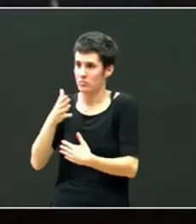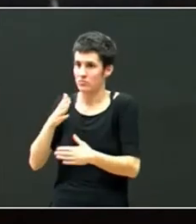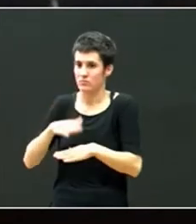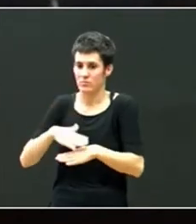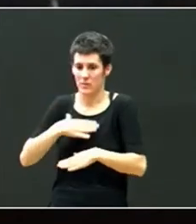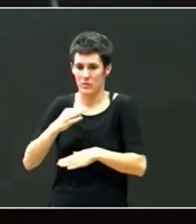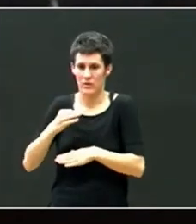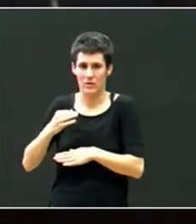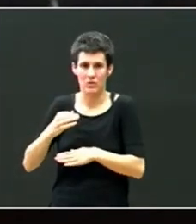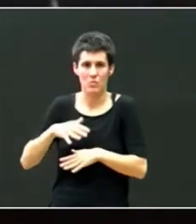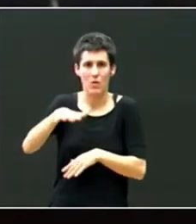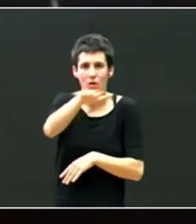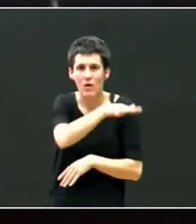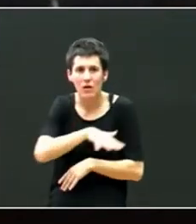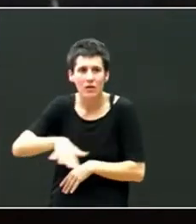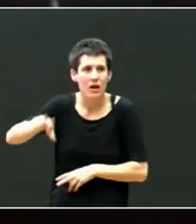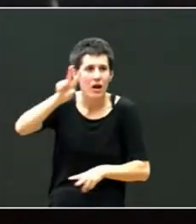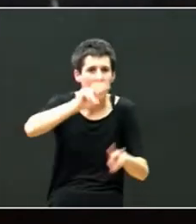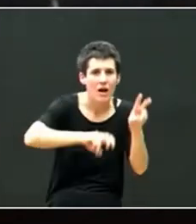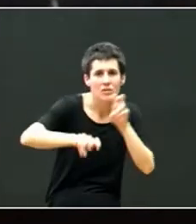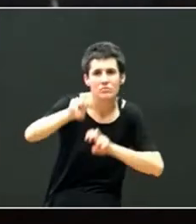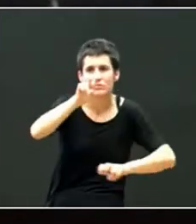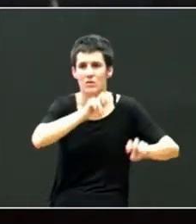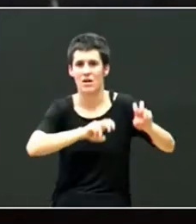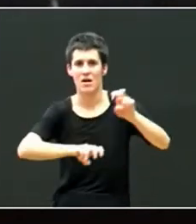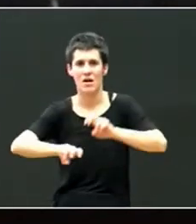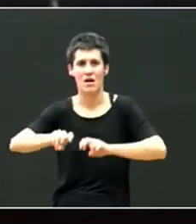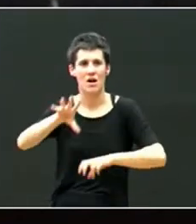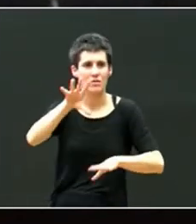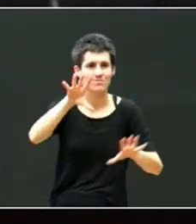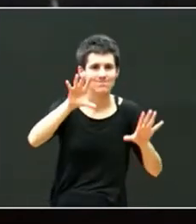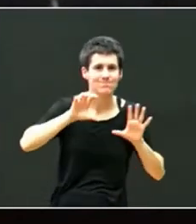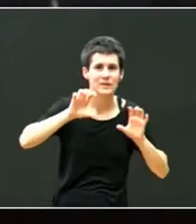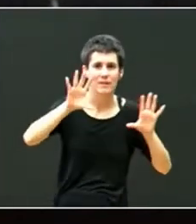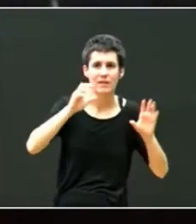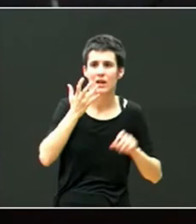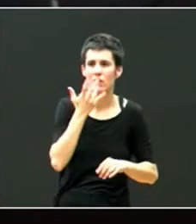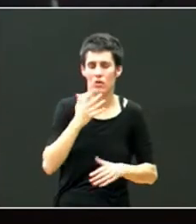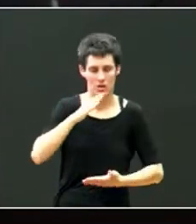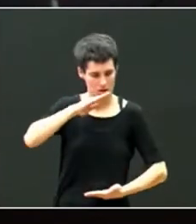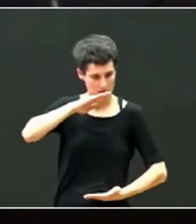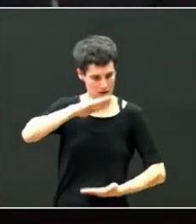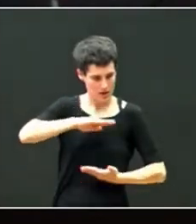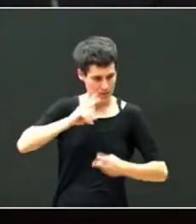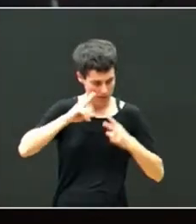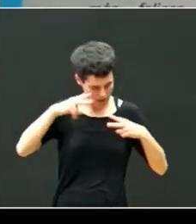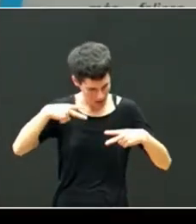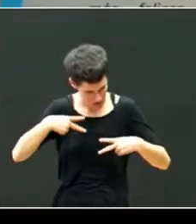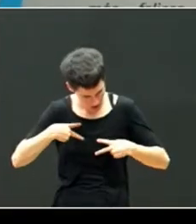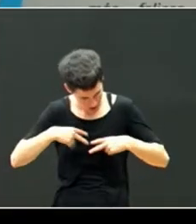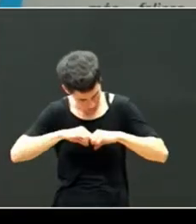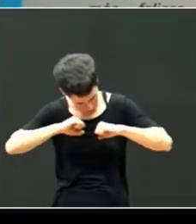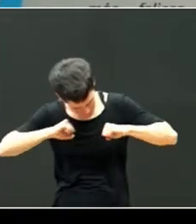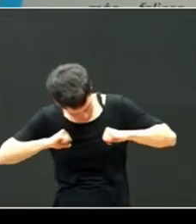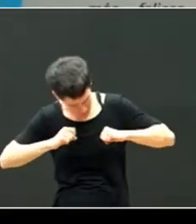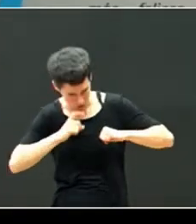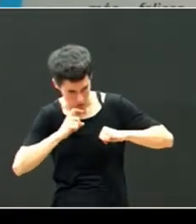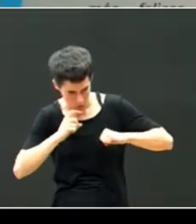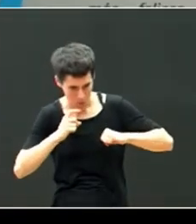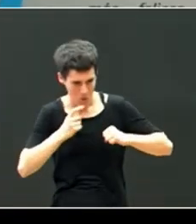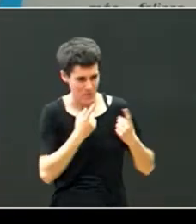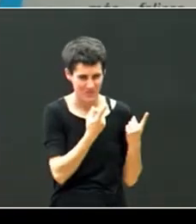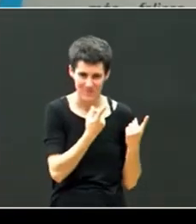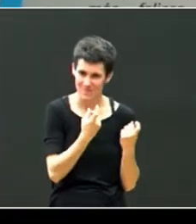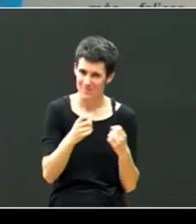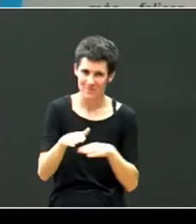del mismo para poder explorar y explotar mis propias capacidades para poder mirar en mi interior es totalmente imprescindible